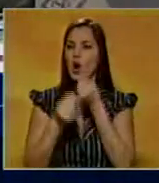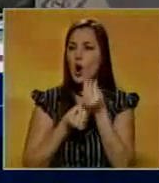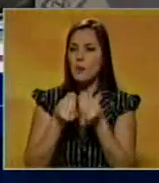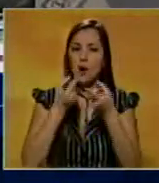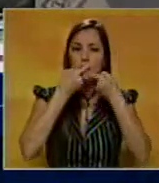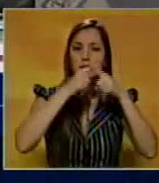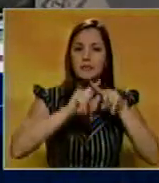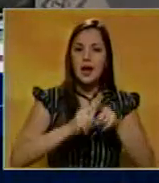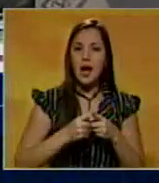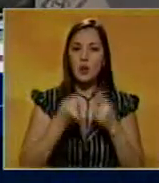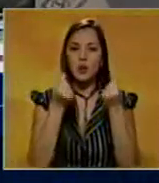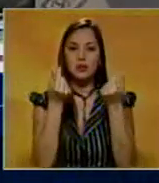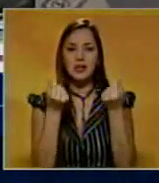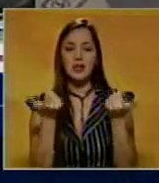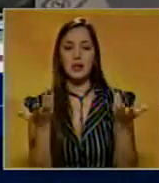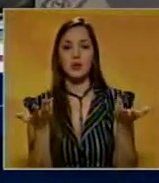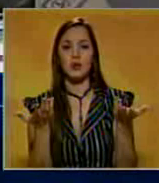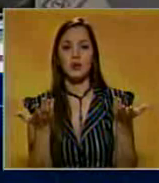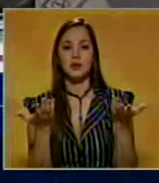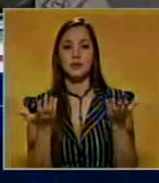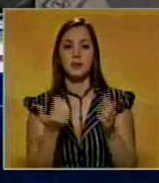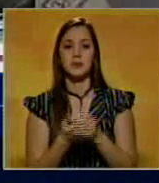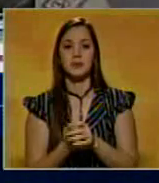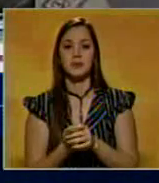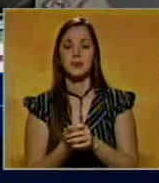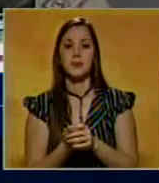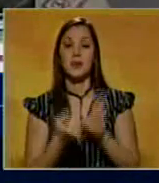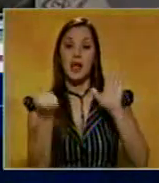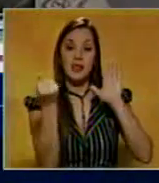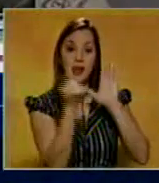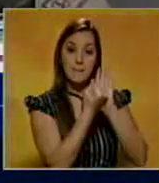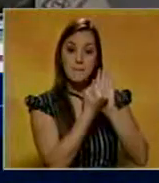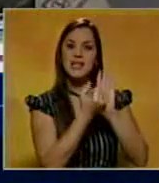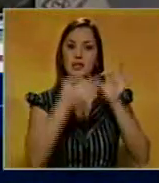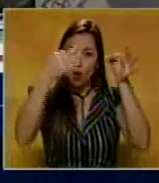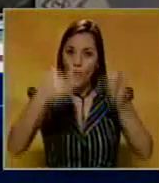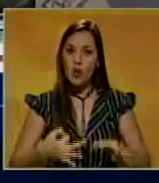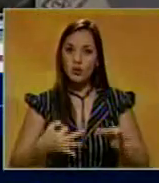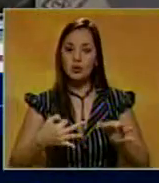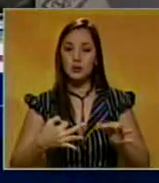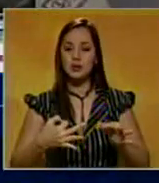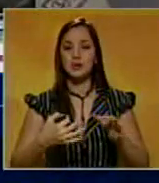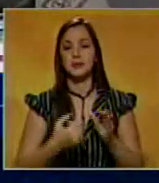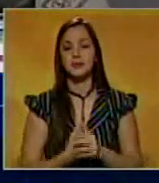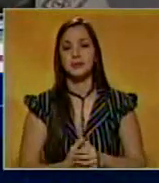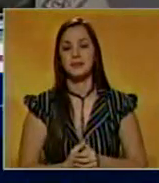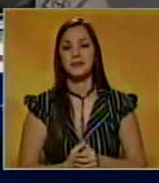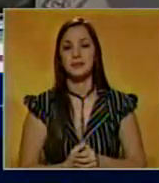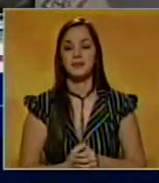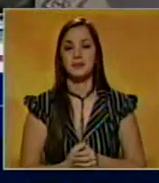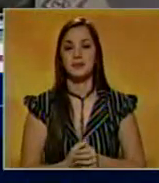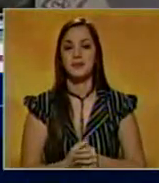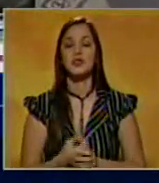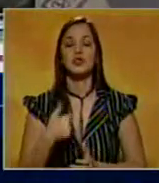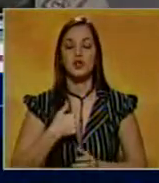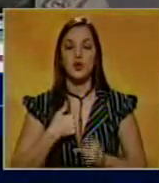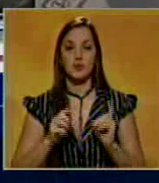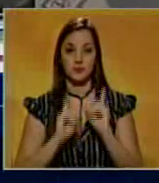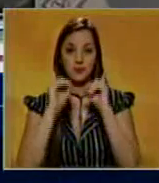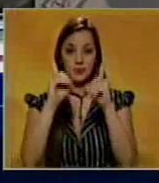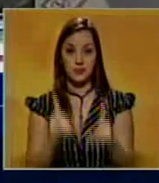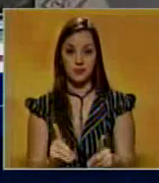del precio justo. Y he decidido